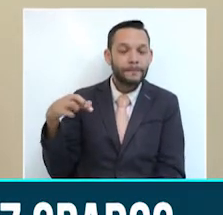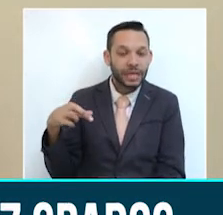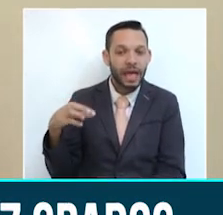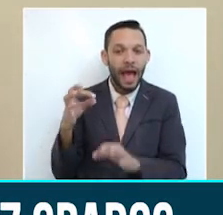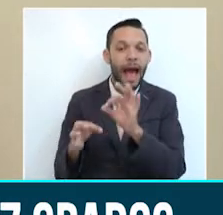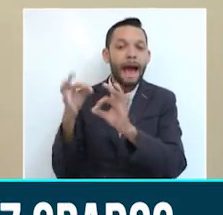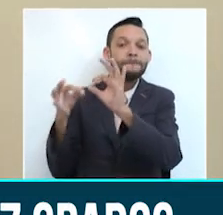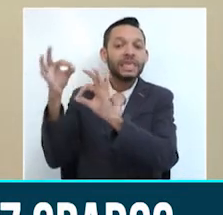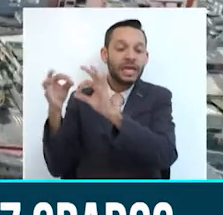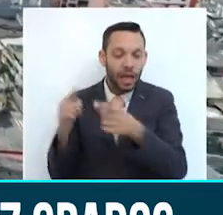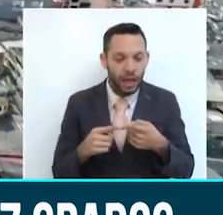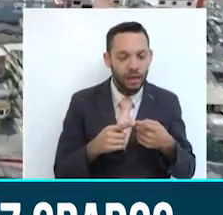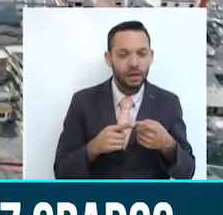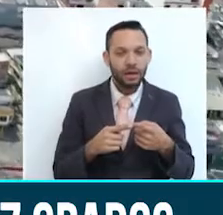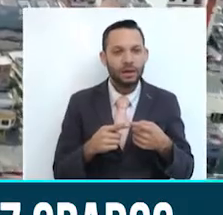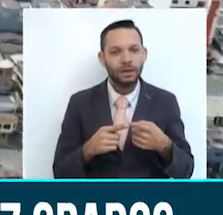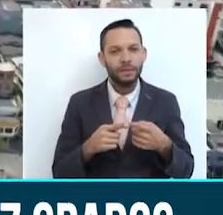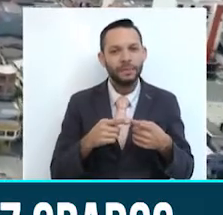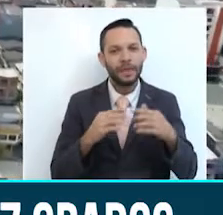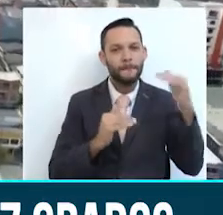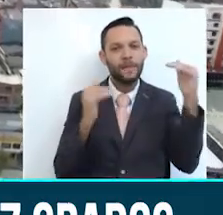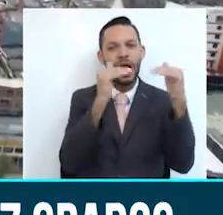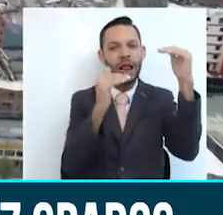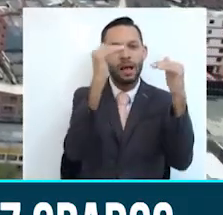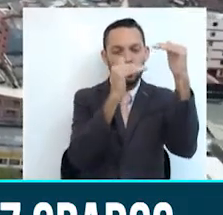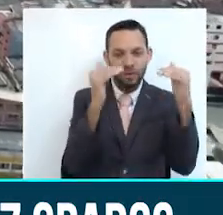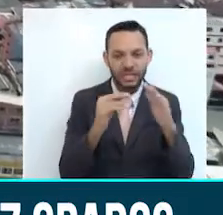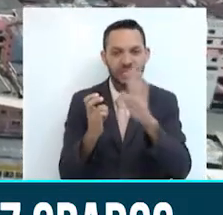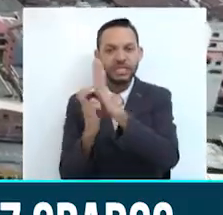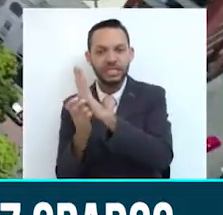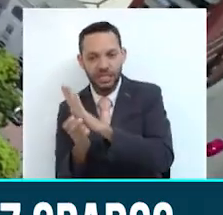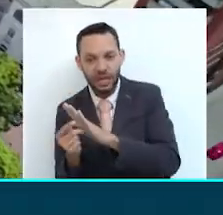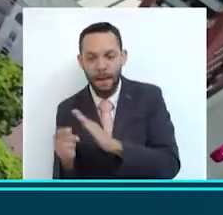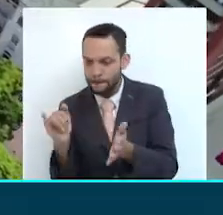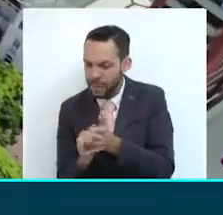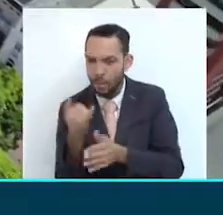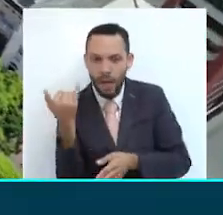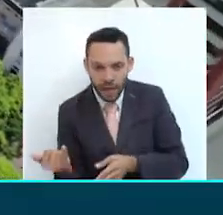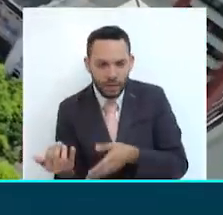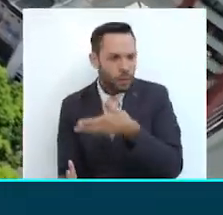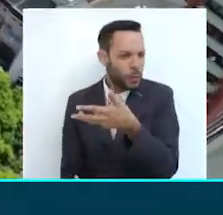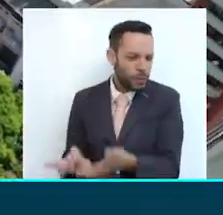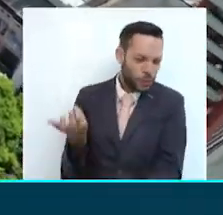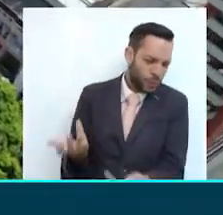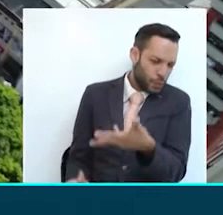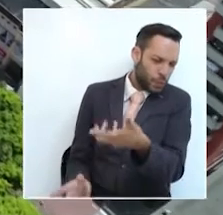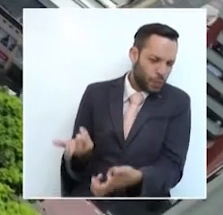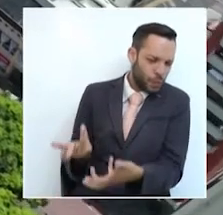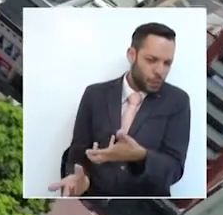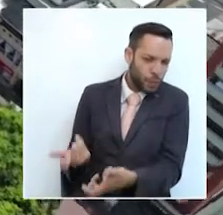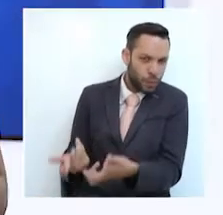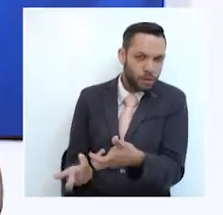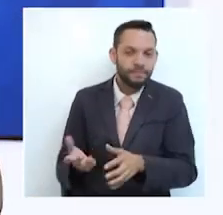igualmente en Balboa y Quinchía, donde han registrado incendios pequeños, pero continúan por estado de calor.